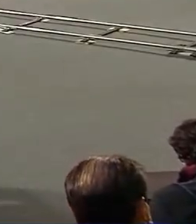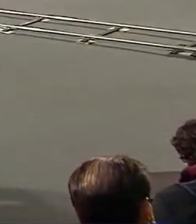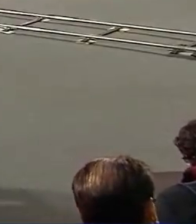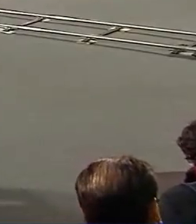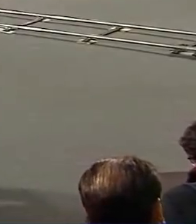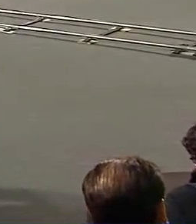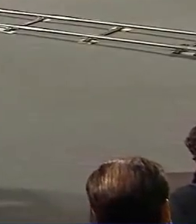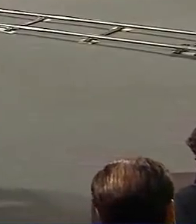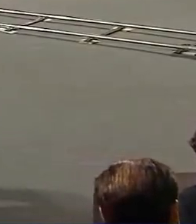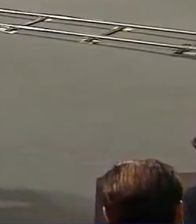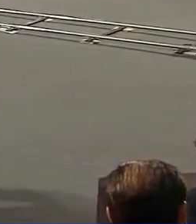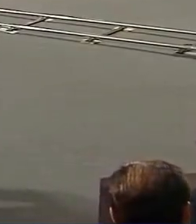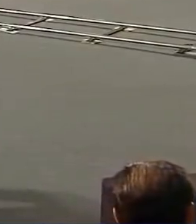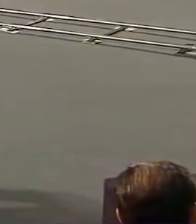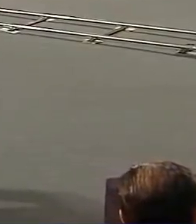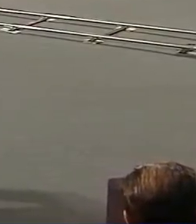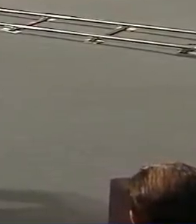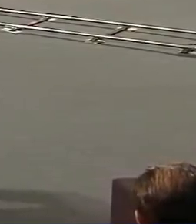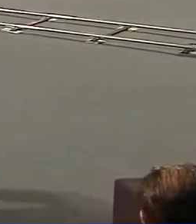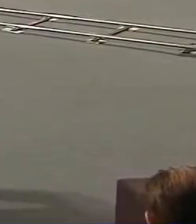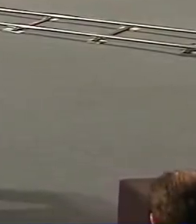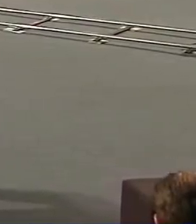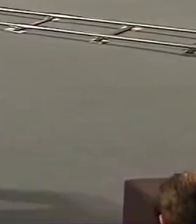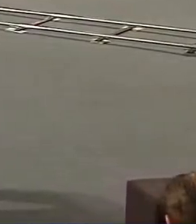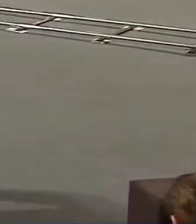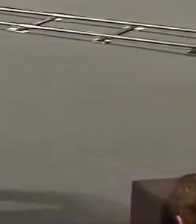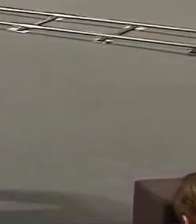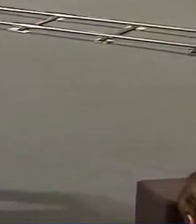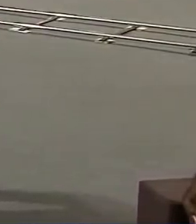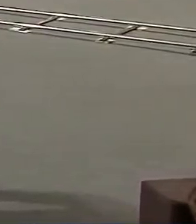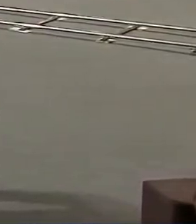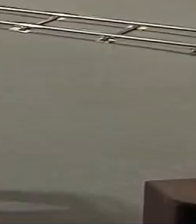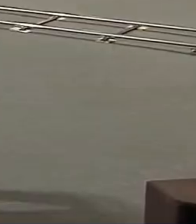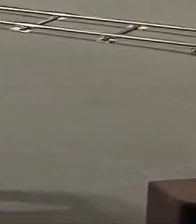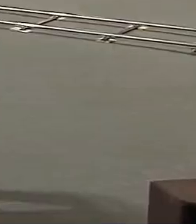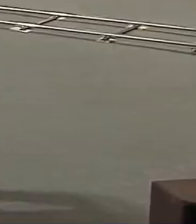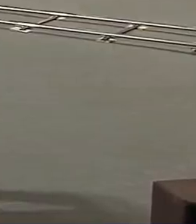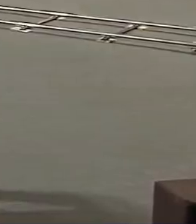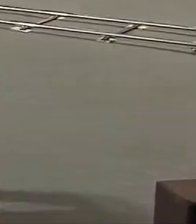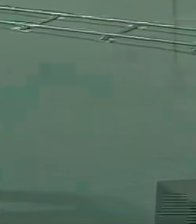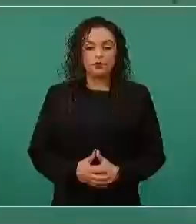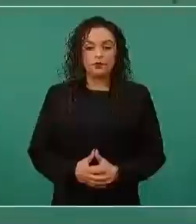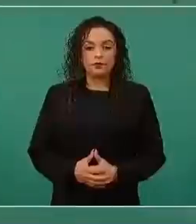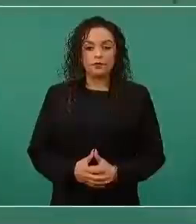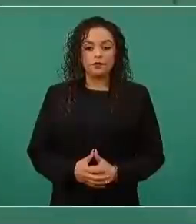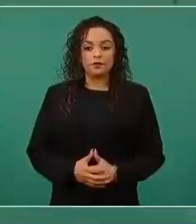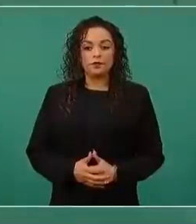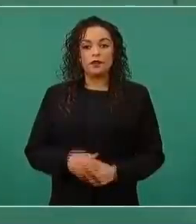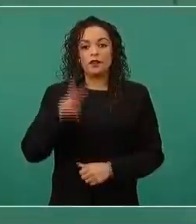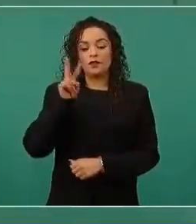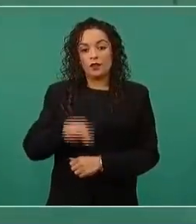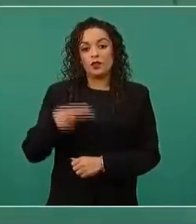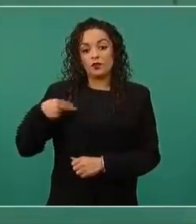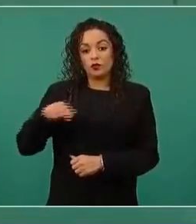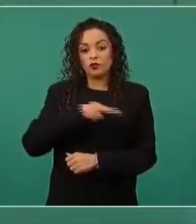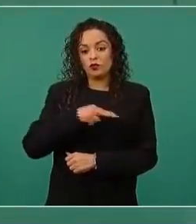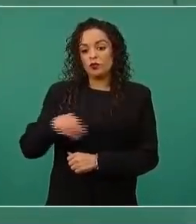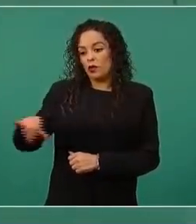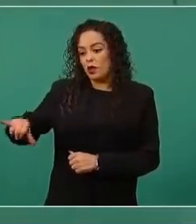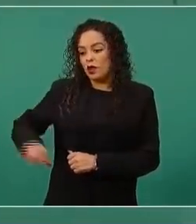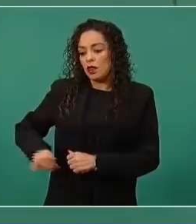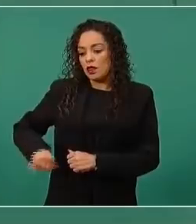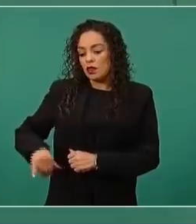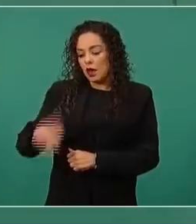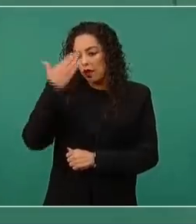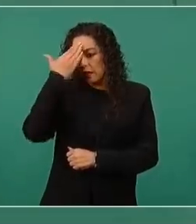conozcan por qué es necesaria la